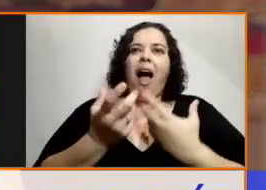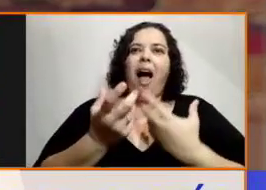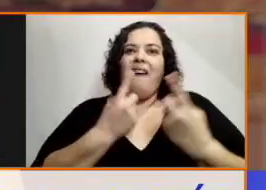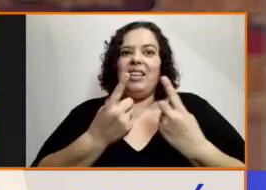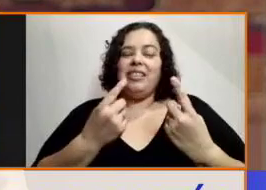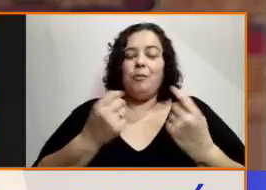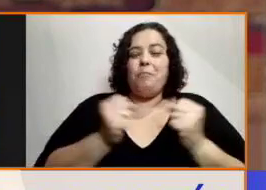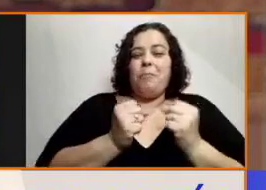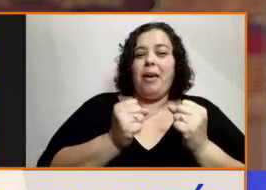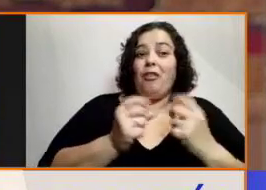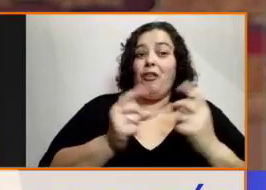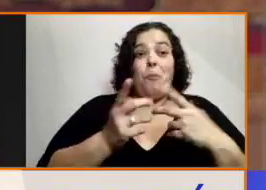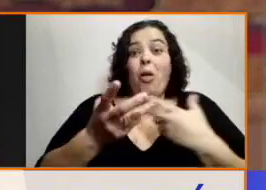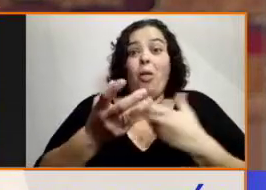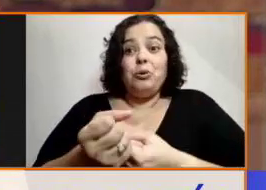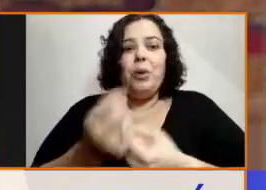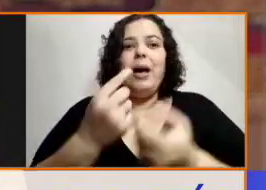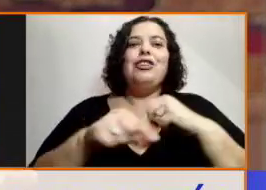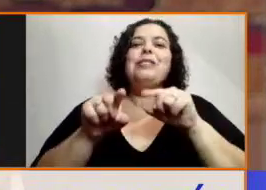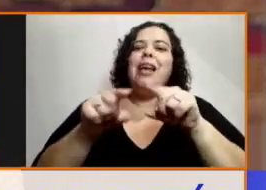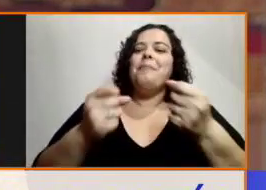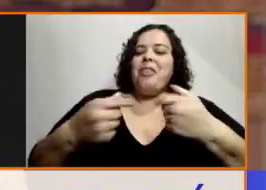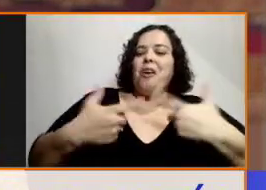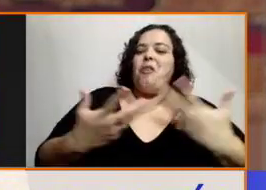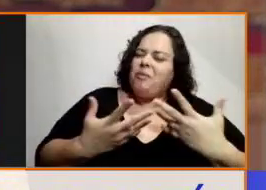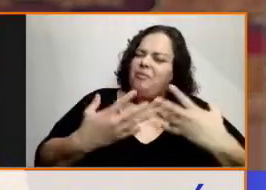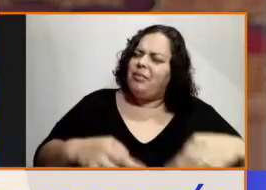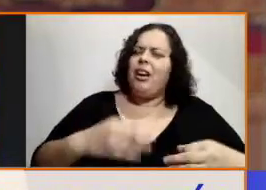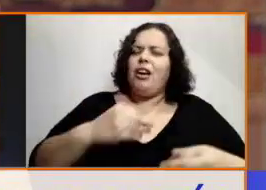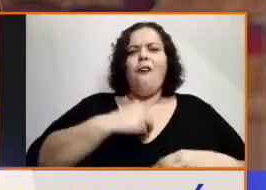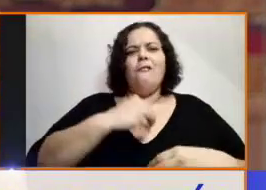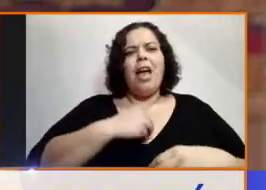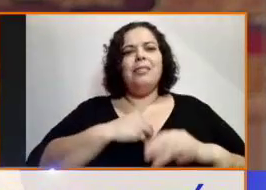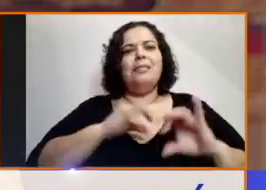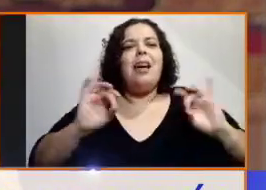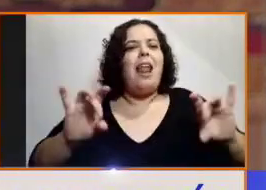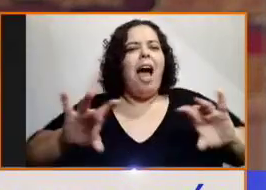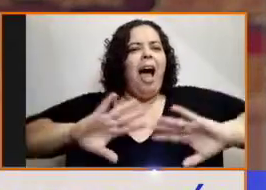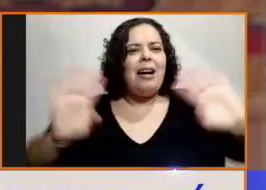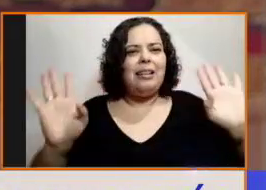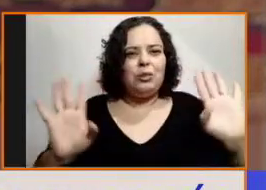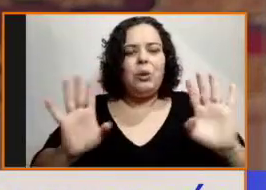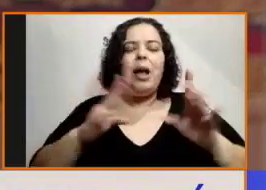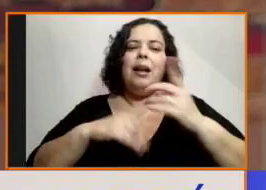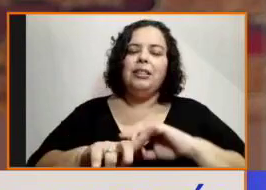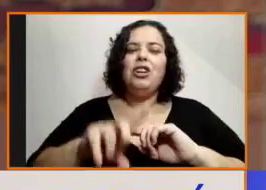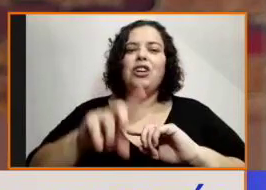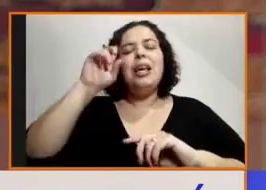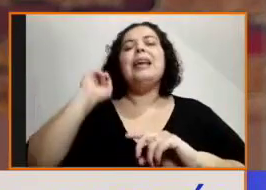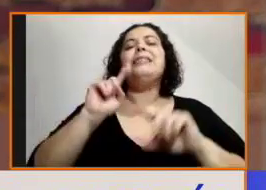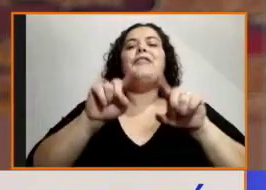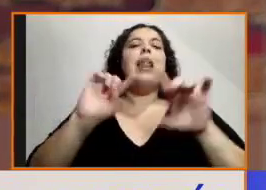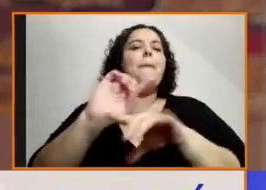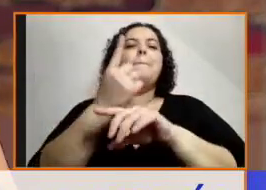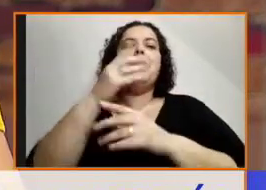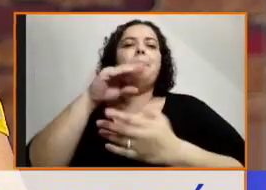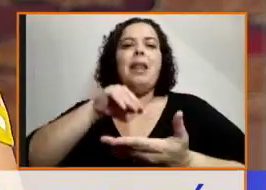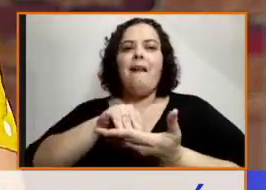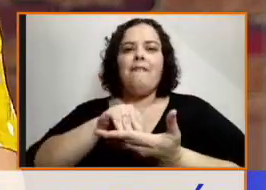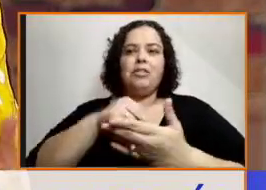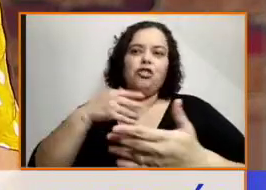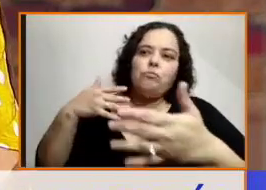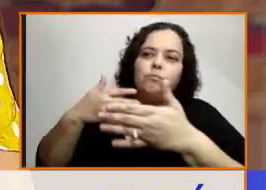y bueno, si me equivocaba, me equivoqué muchas veces, lo sigo haciendo, pero usaba mucho el humor. Esa fue mi primera aproximación a la discapacidad.